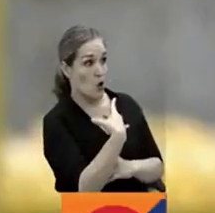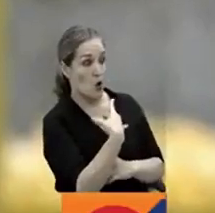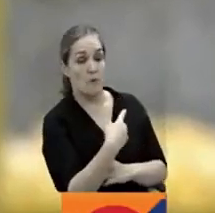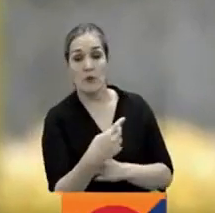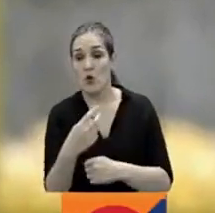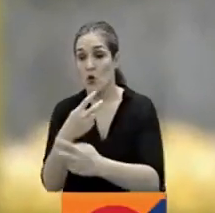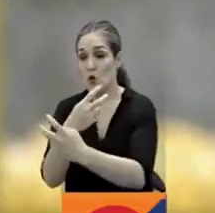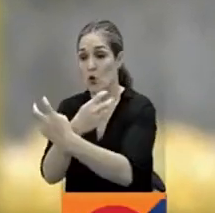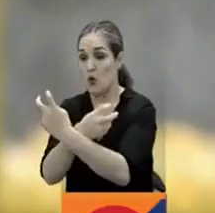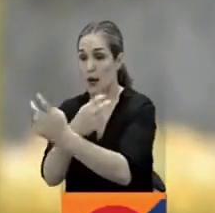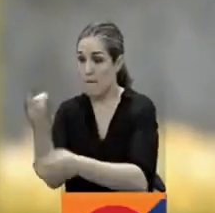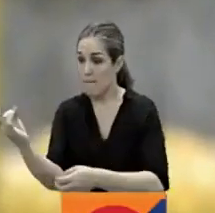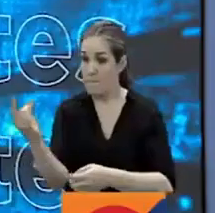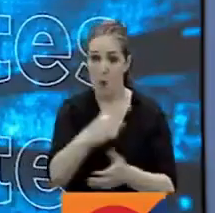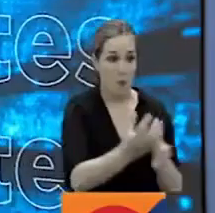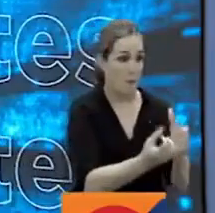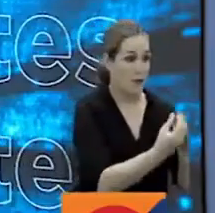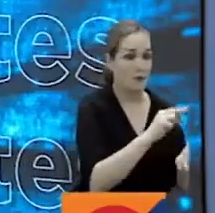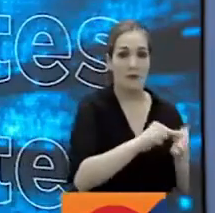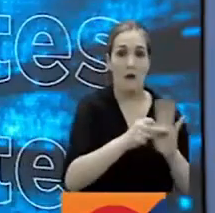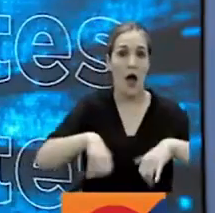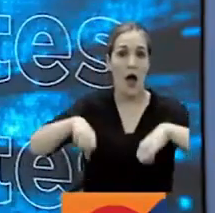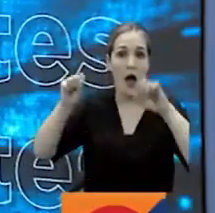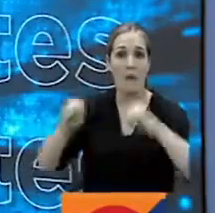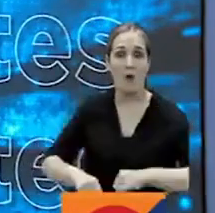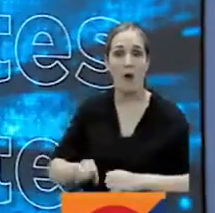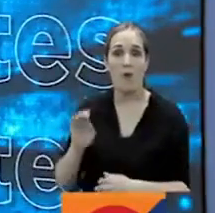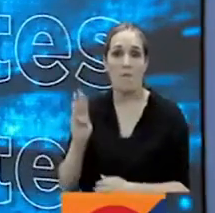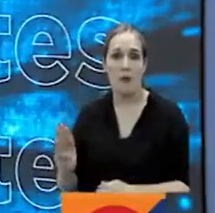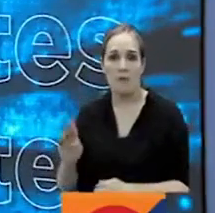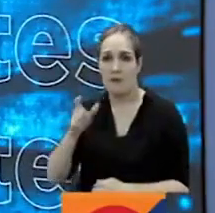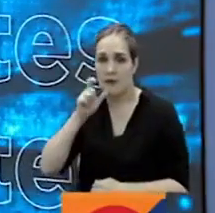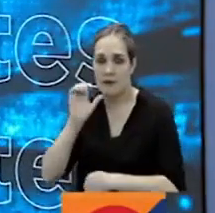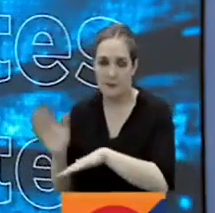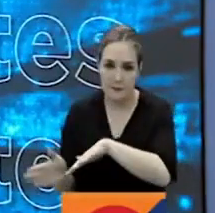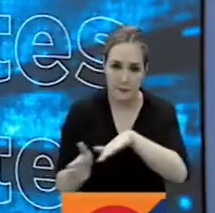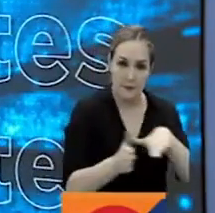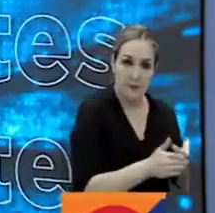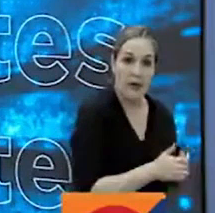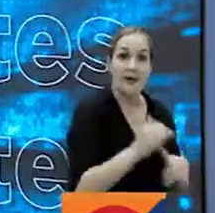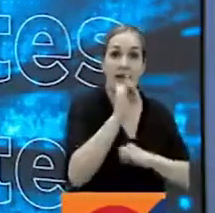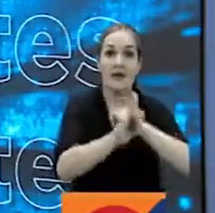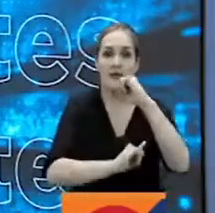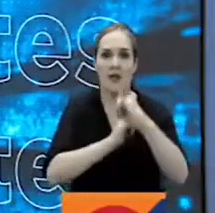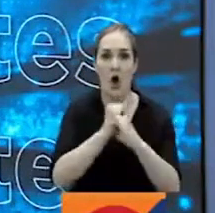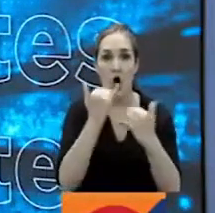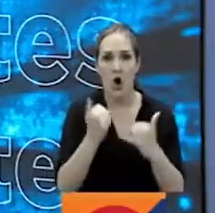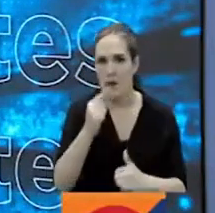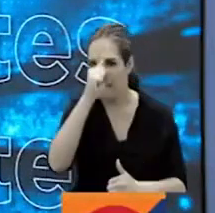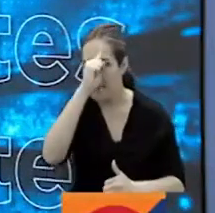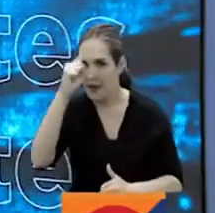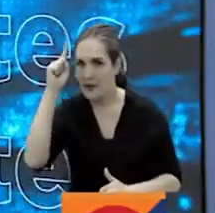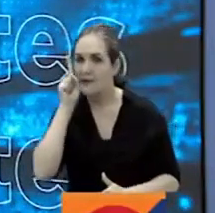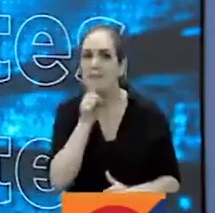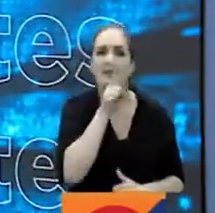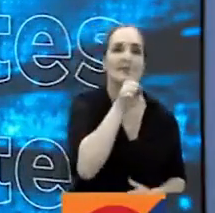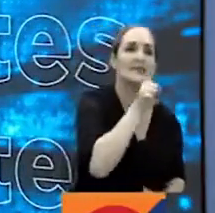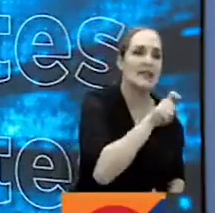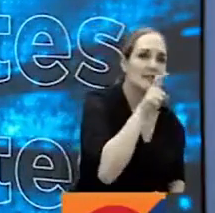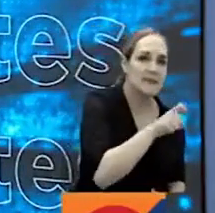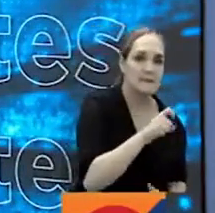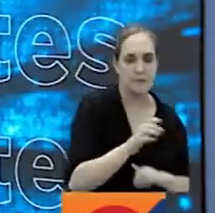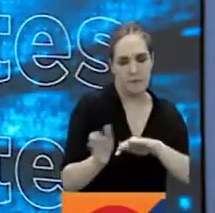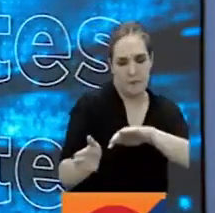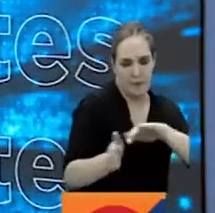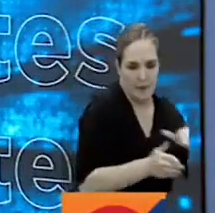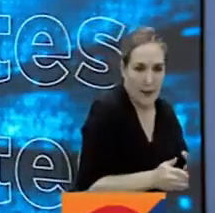al Pasto el próximo lunes. Vámonos al fútbol internacional. El Real Madrid recibirá hoy al Chelsea y el Milan a Napoli en partidos de cuartos